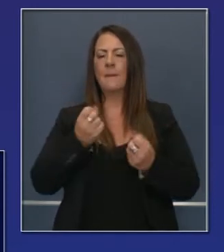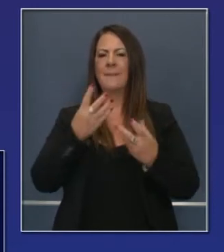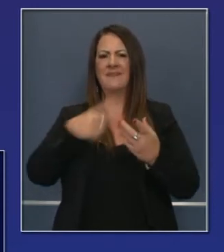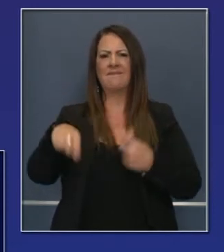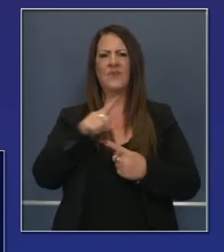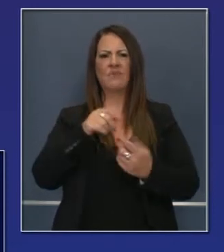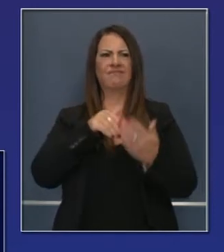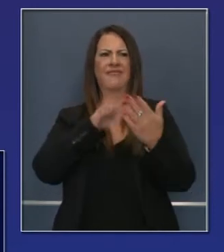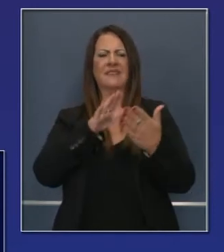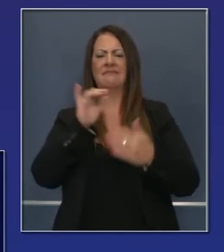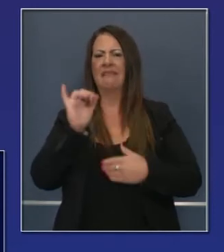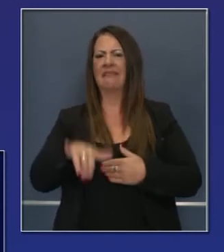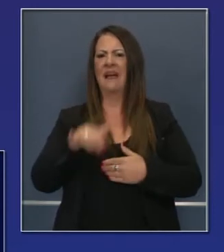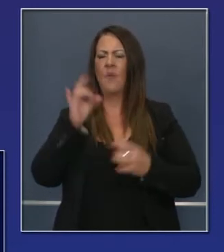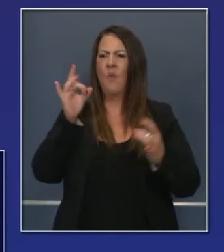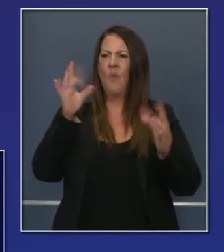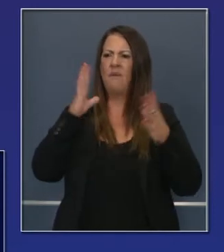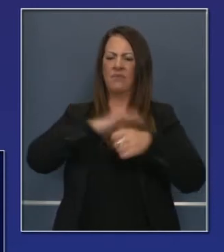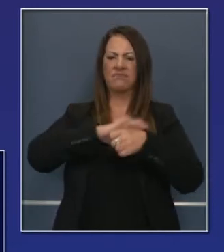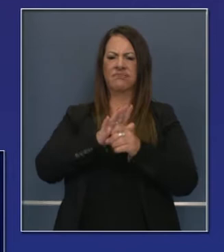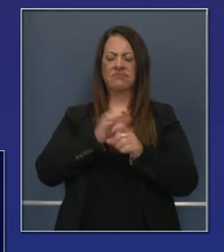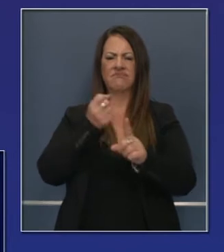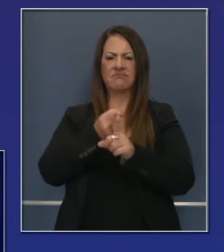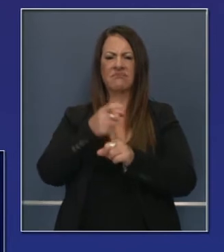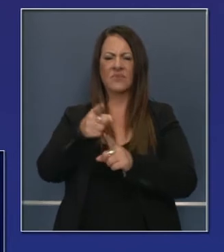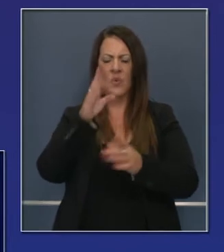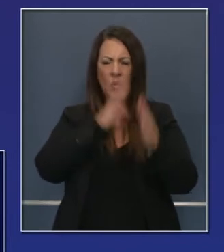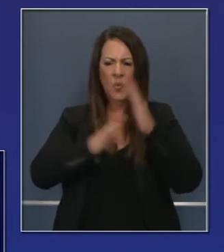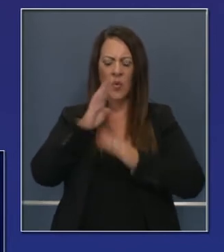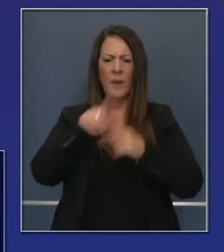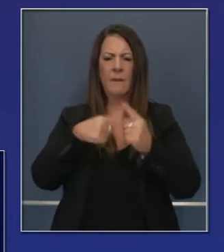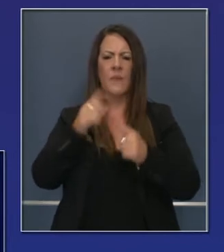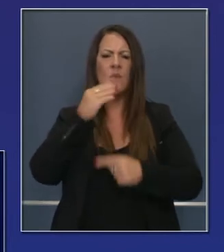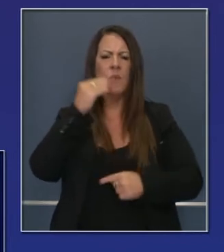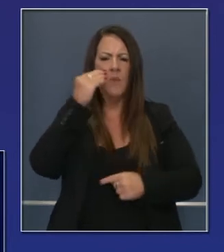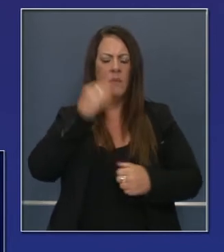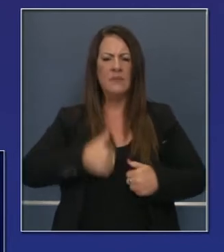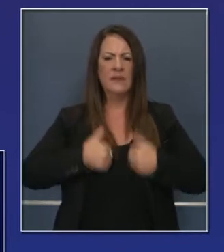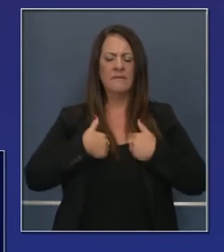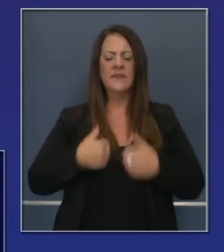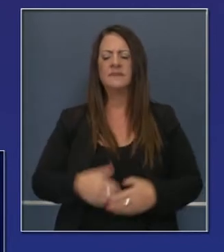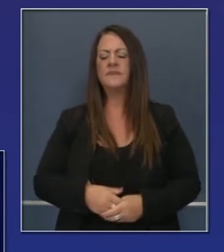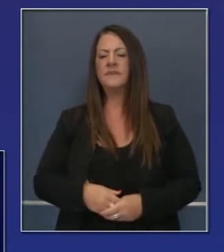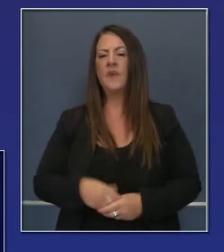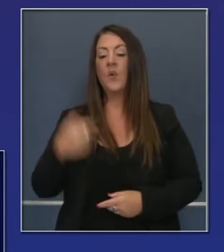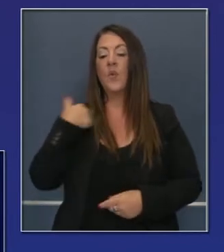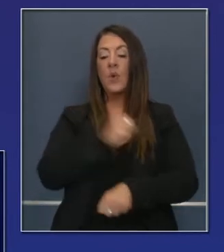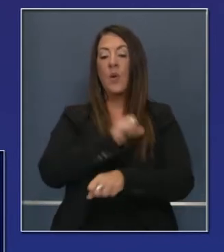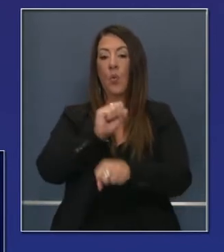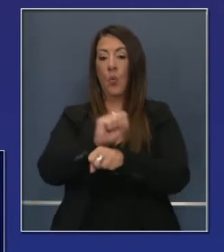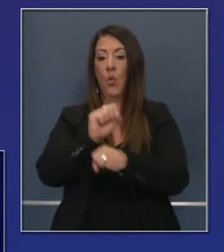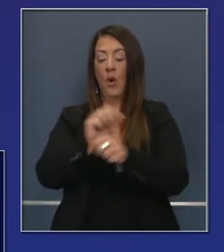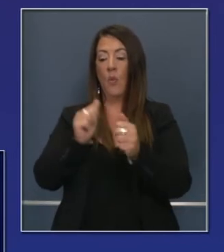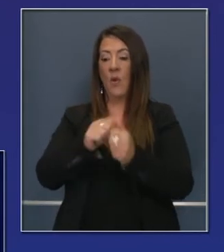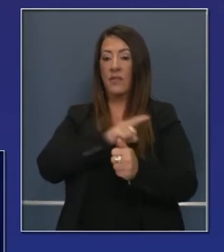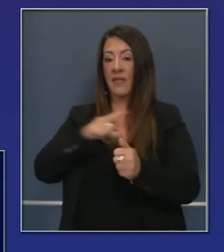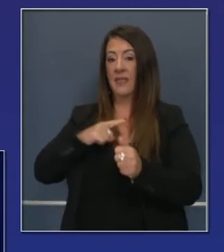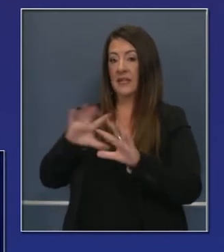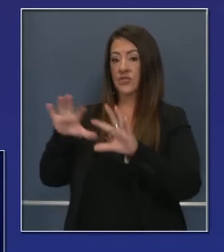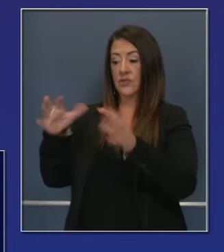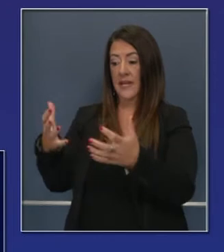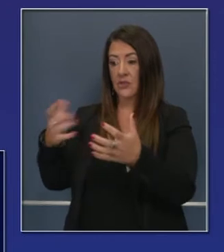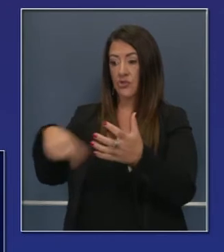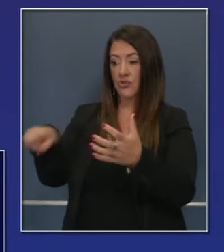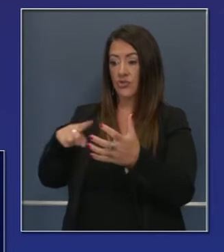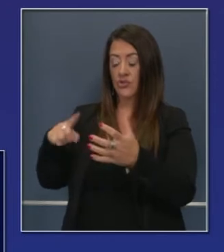inquilinos que están obviamente teniendo dificultades con esta pandemia. Así que hemos estado trabajando muy de cerca con la legislatura